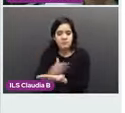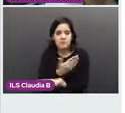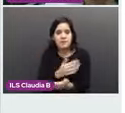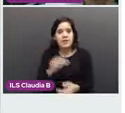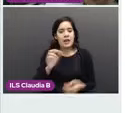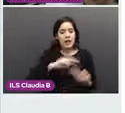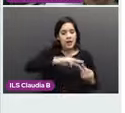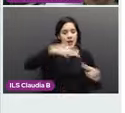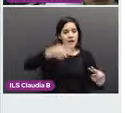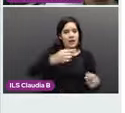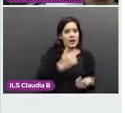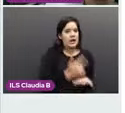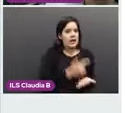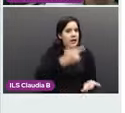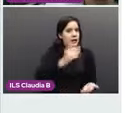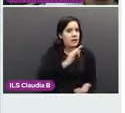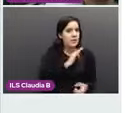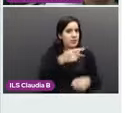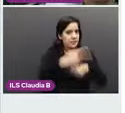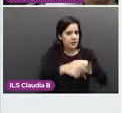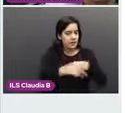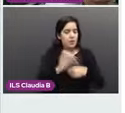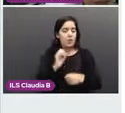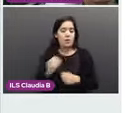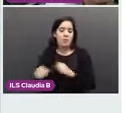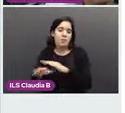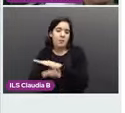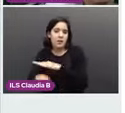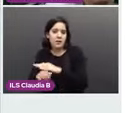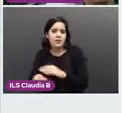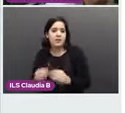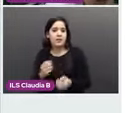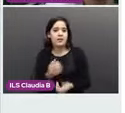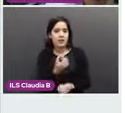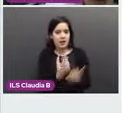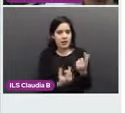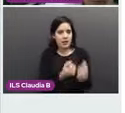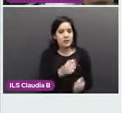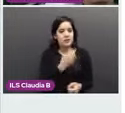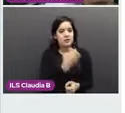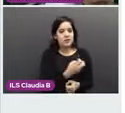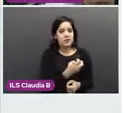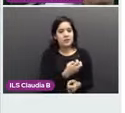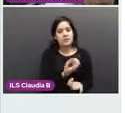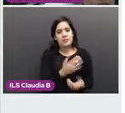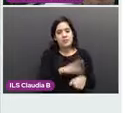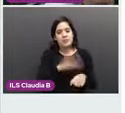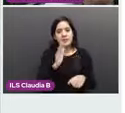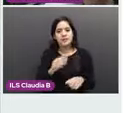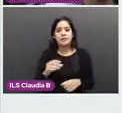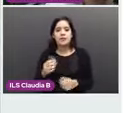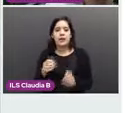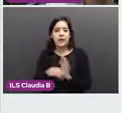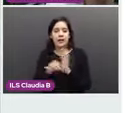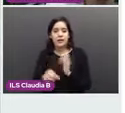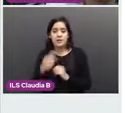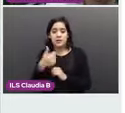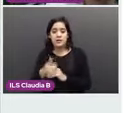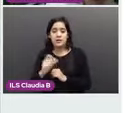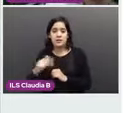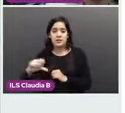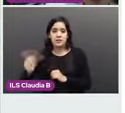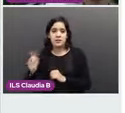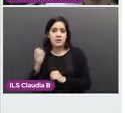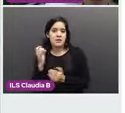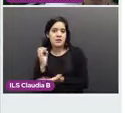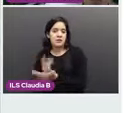principalmente 16 y 18, son los causantes del cáncer cervicouterino. Los de bajo riesgo, 6 y 11, van a provocar condilomas.